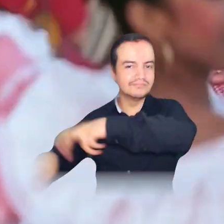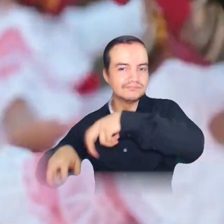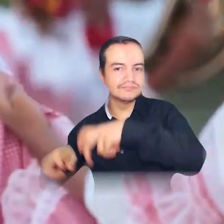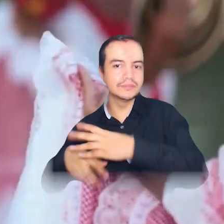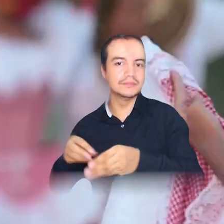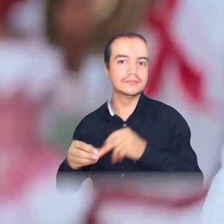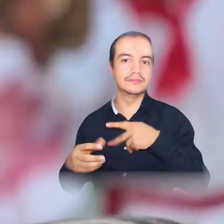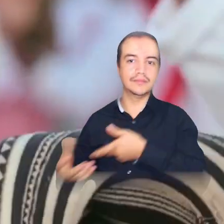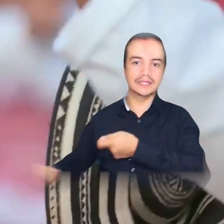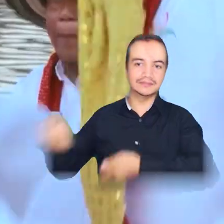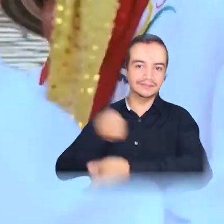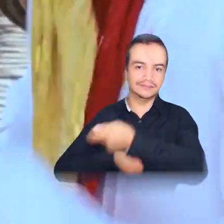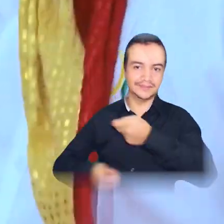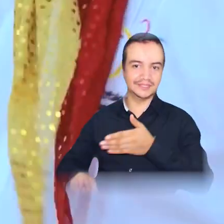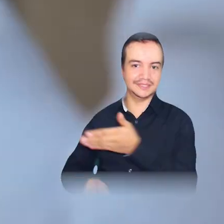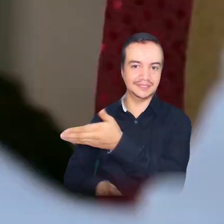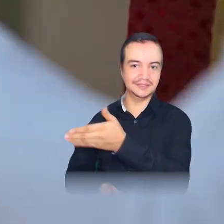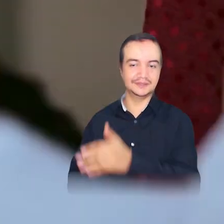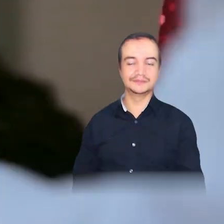¡Cumbia!